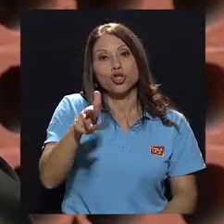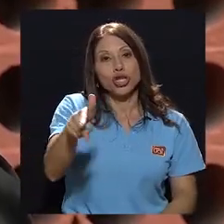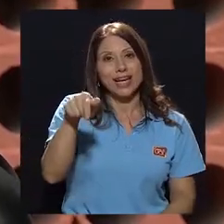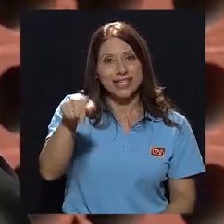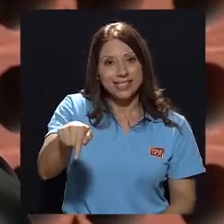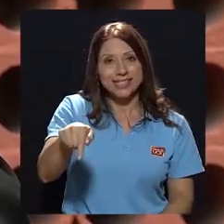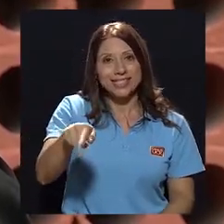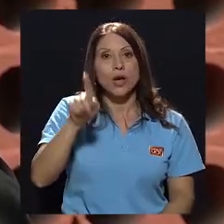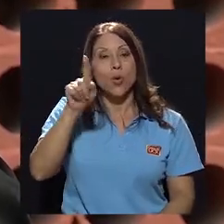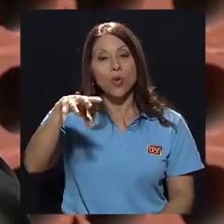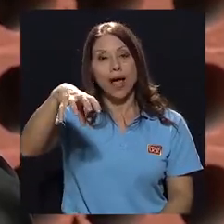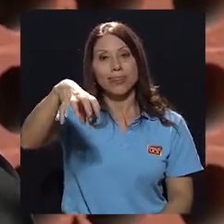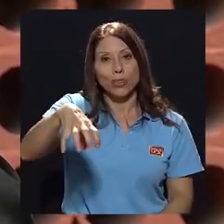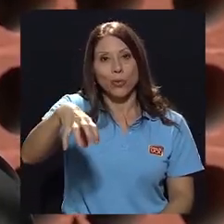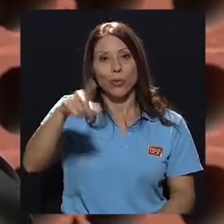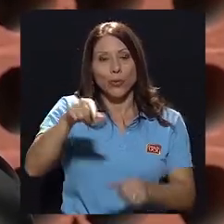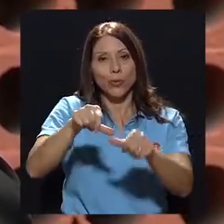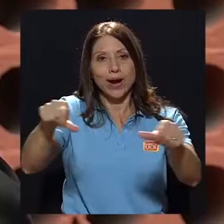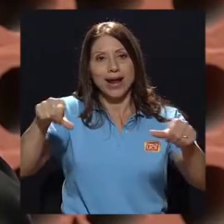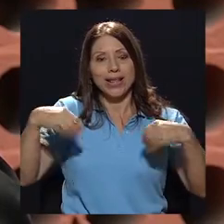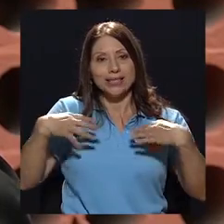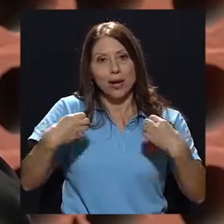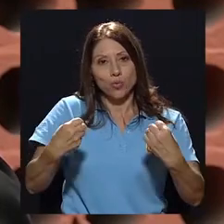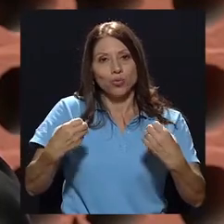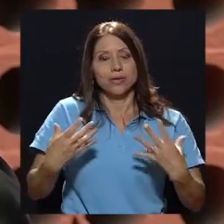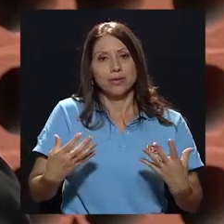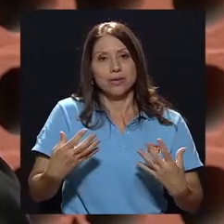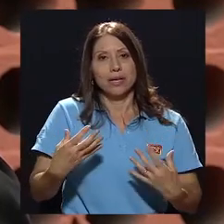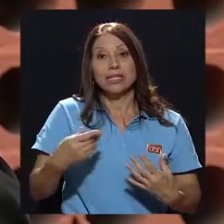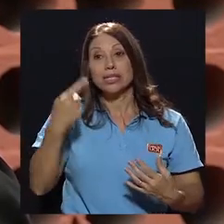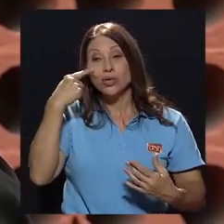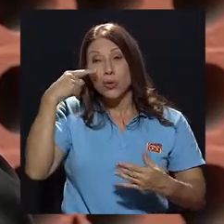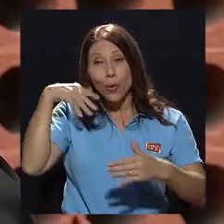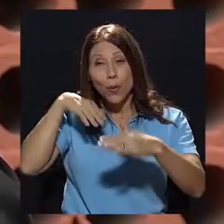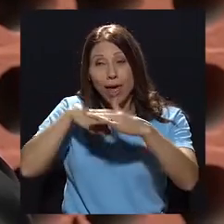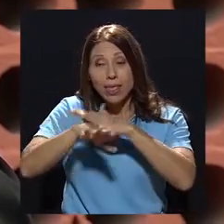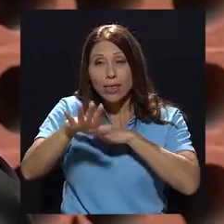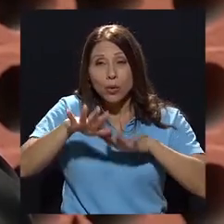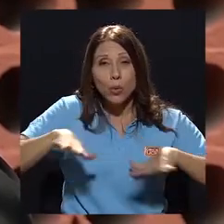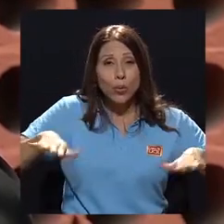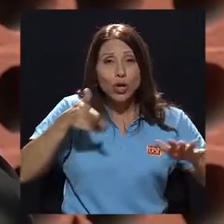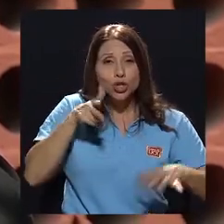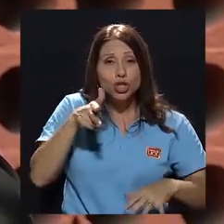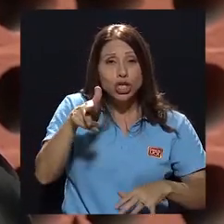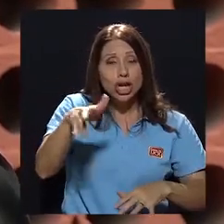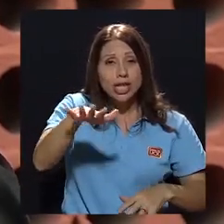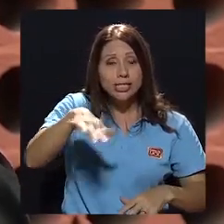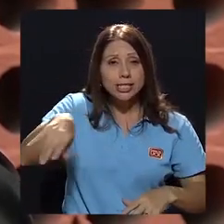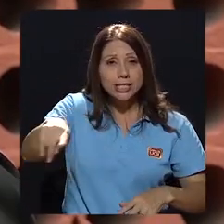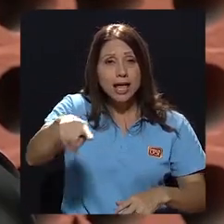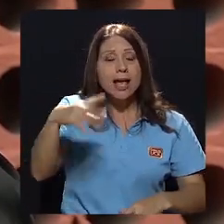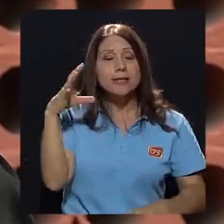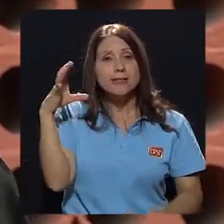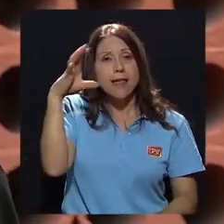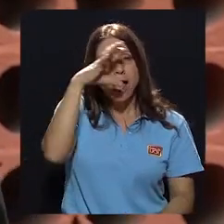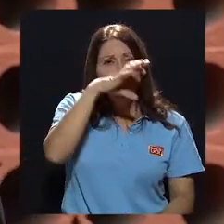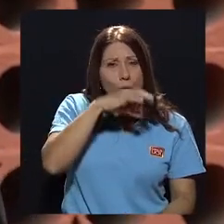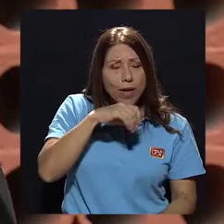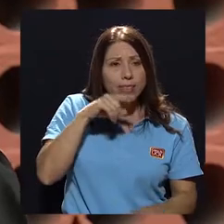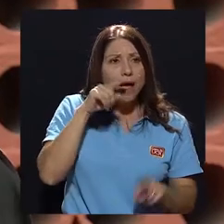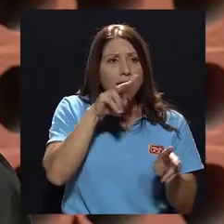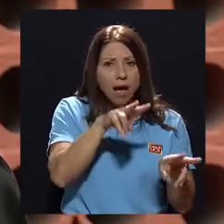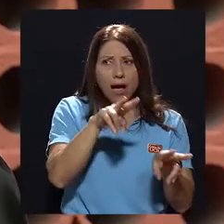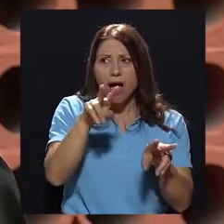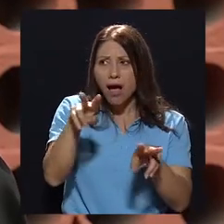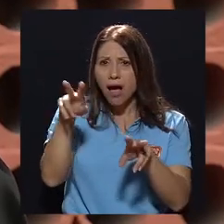cantón, es un área de salud, entonces tiene, si uno va al interior de los chiles, uno se dará cuenta que hay diferencias